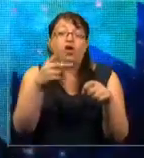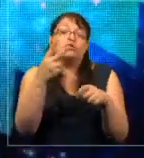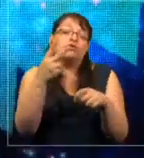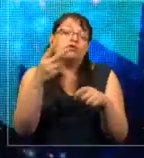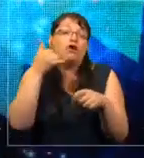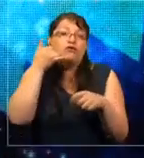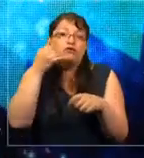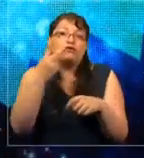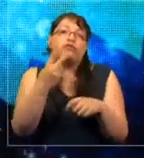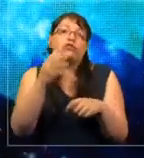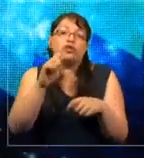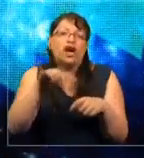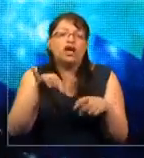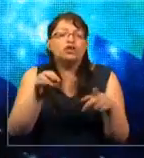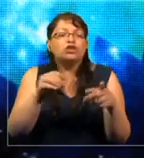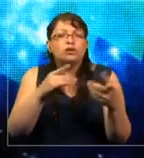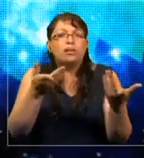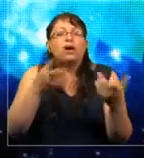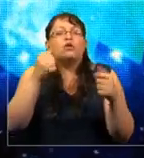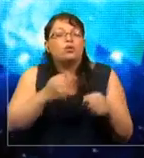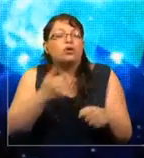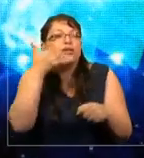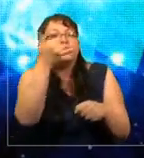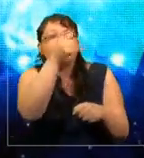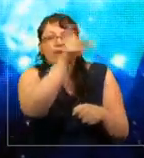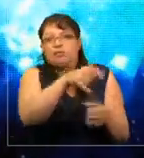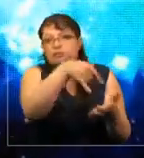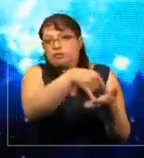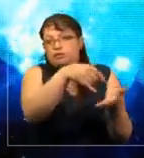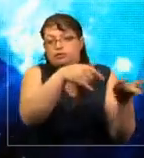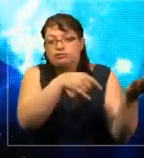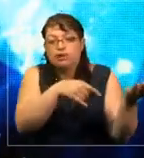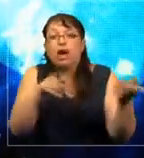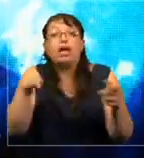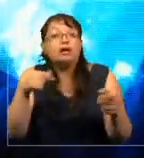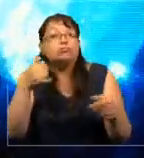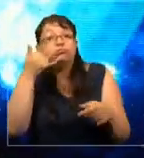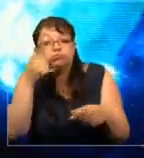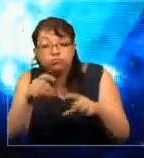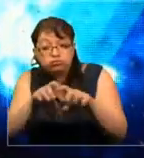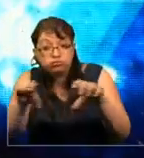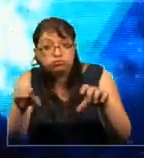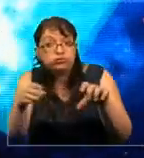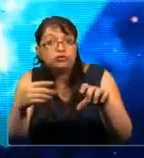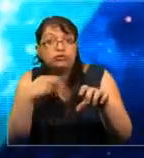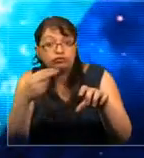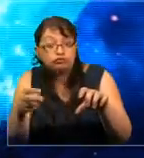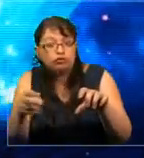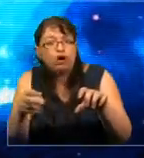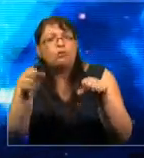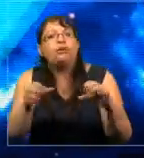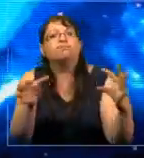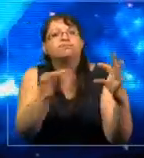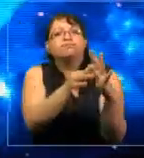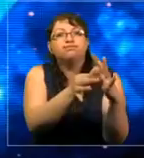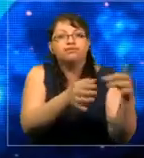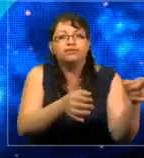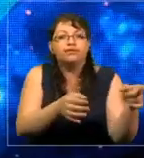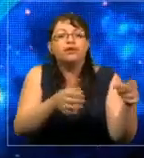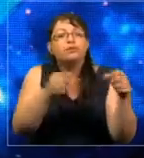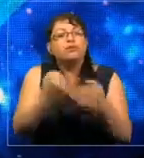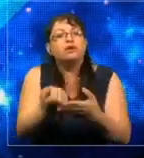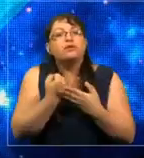con Phone to Action para yo poder llamar a mi legislador? Y el speaker los va a conectar y los va a ayudar a poder tener esa